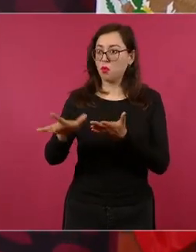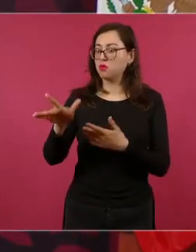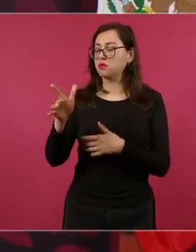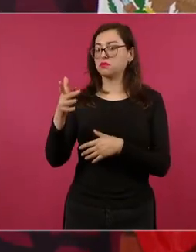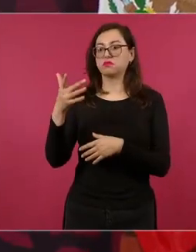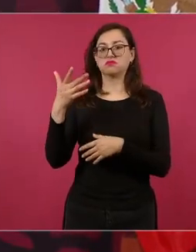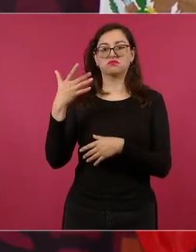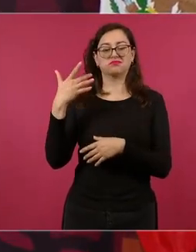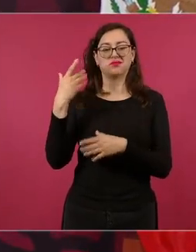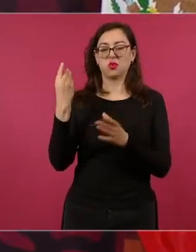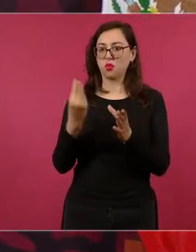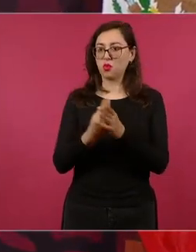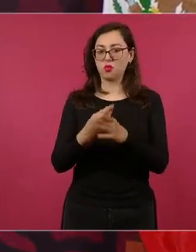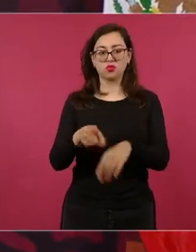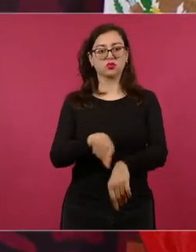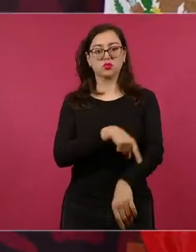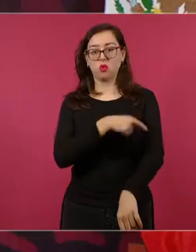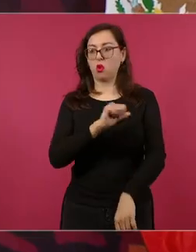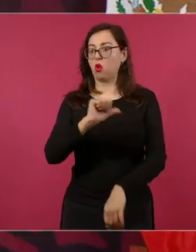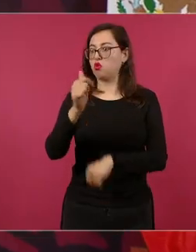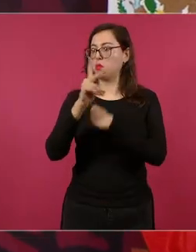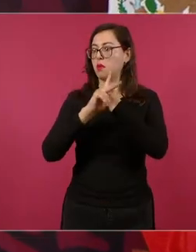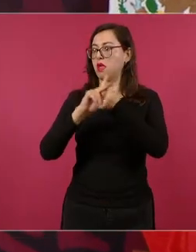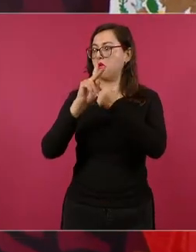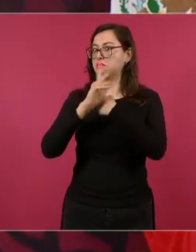seminarios al extranjero